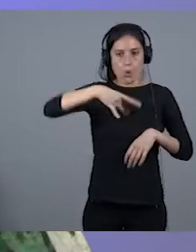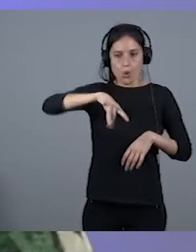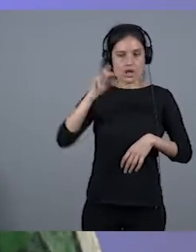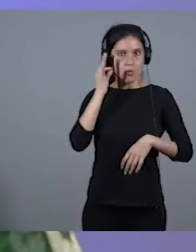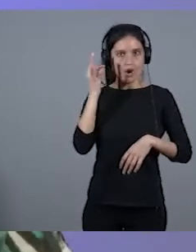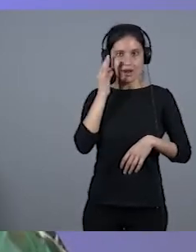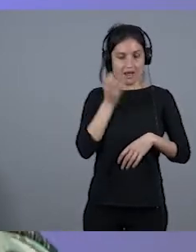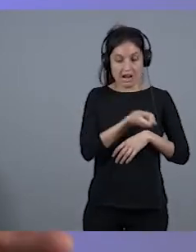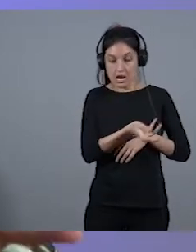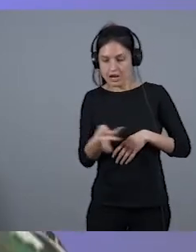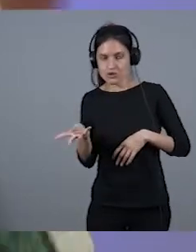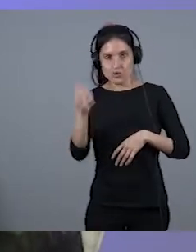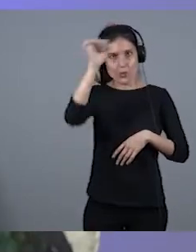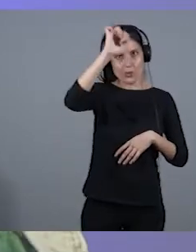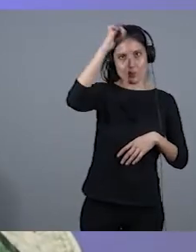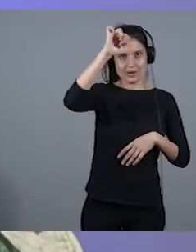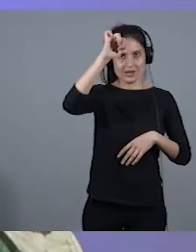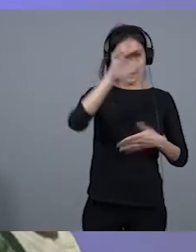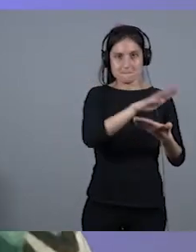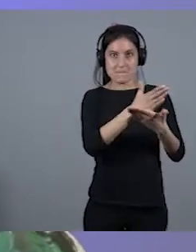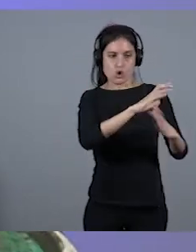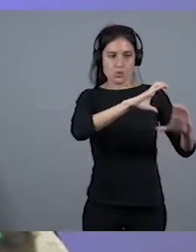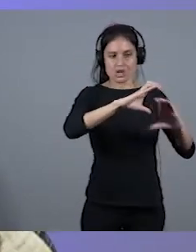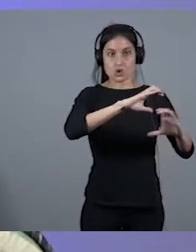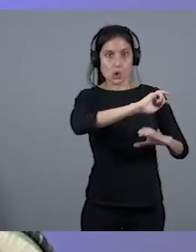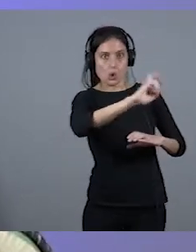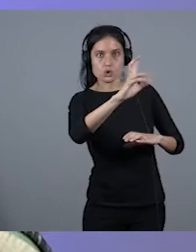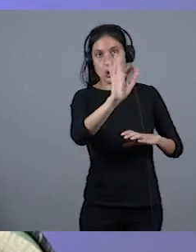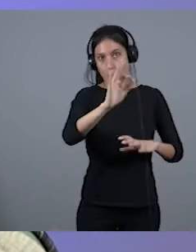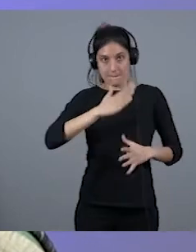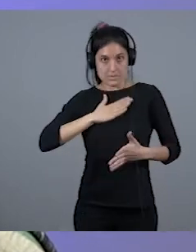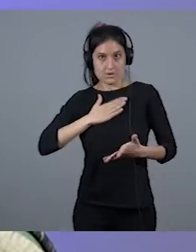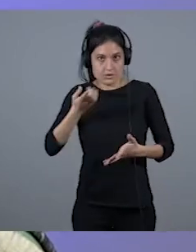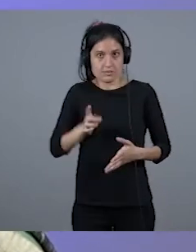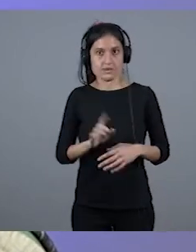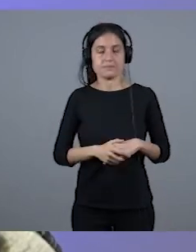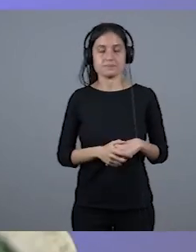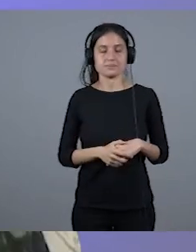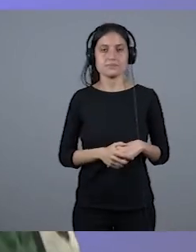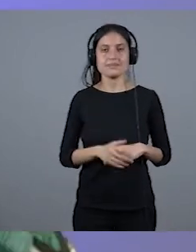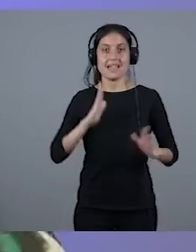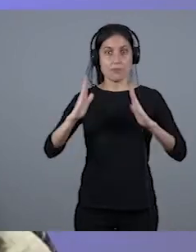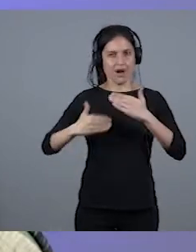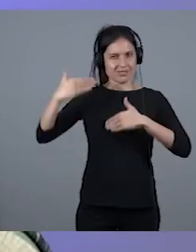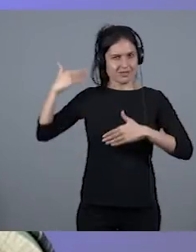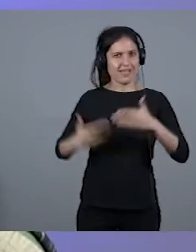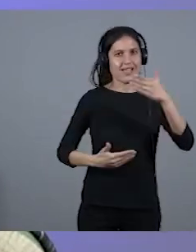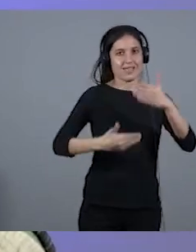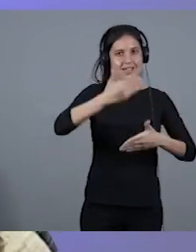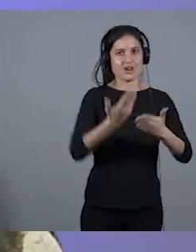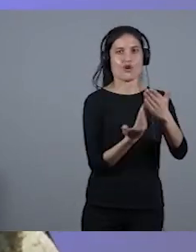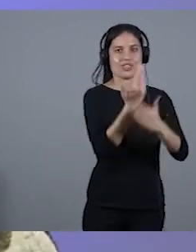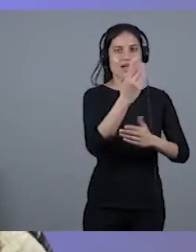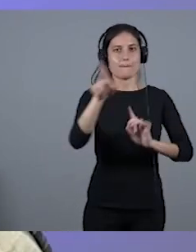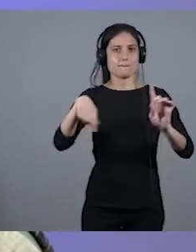chicos, compañeros de diferentes medios, de tu propio medio, en mi caso en aquellos momentos del día y jornada deportiva, luego de diario aviso,